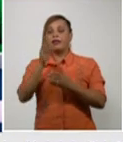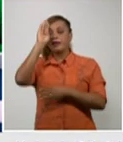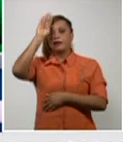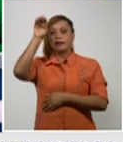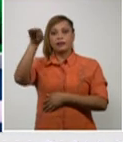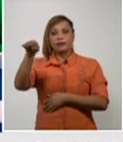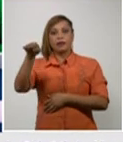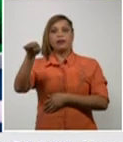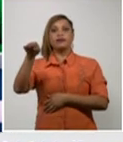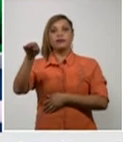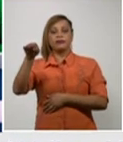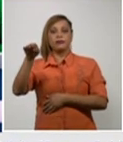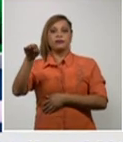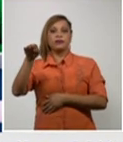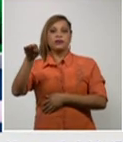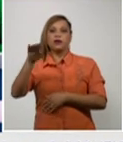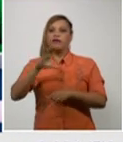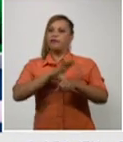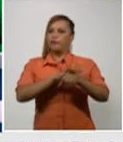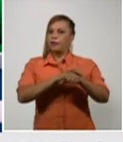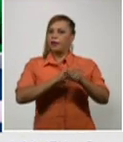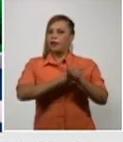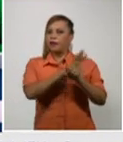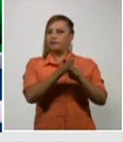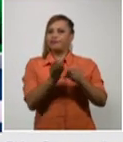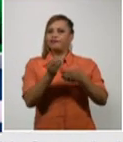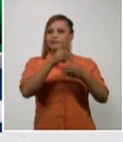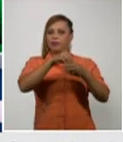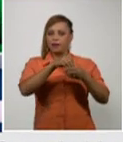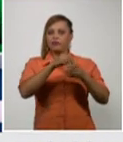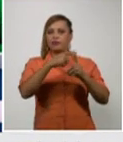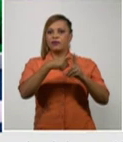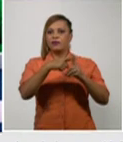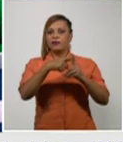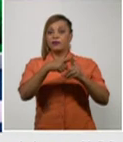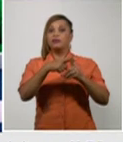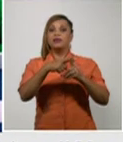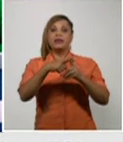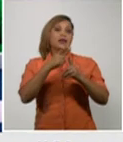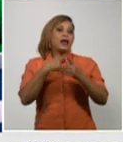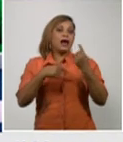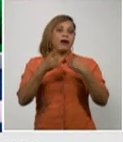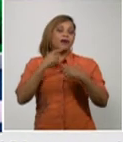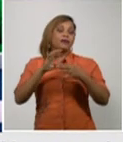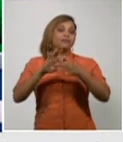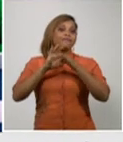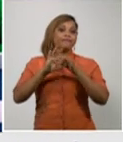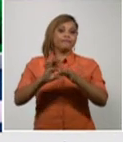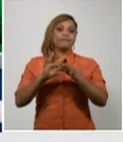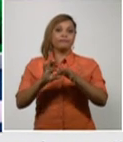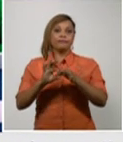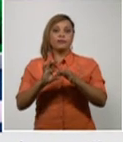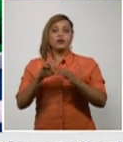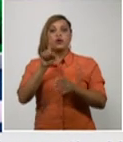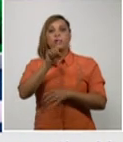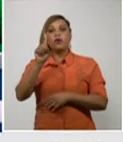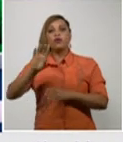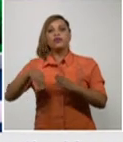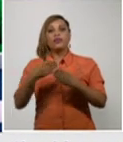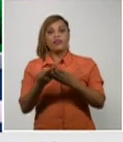la sintomatología que presentaba, por ser un cuadro bastante severo, de esos 11 días, 10